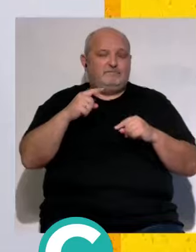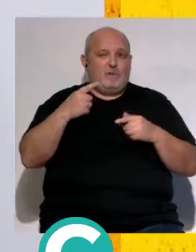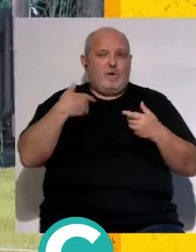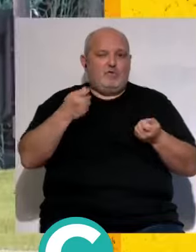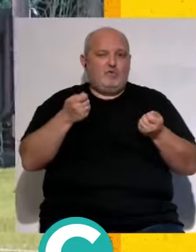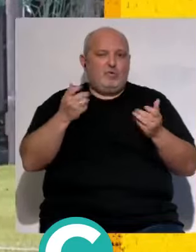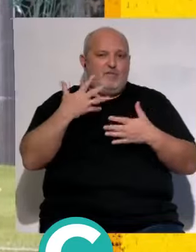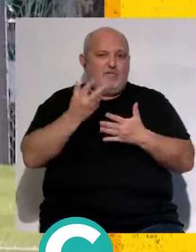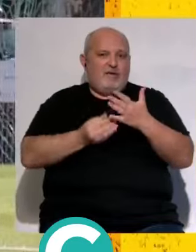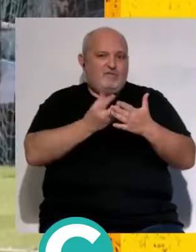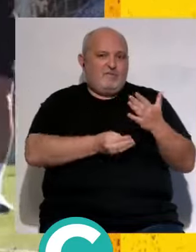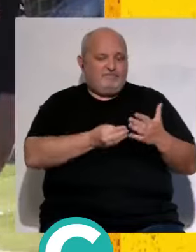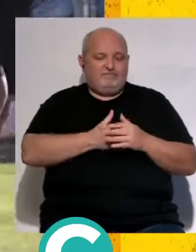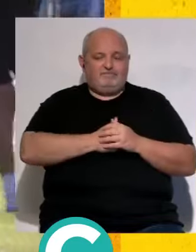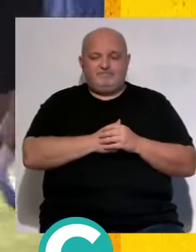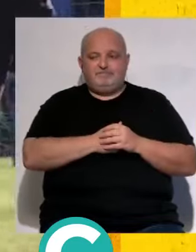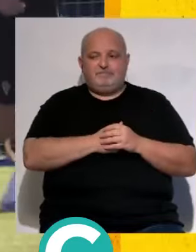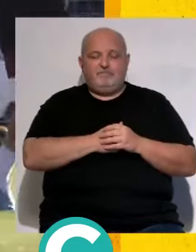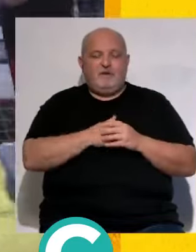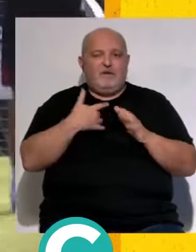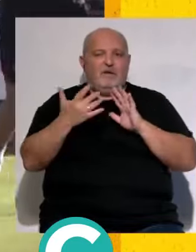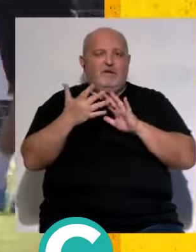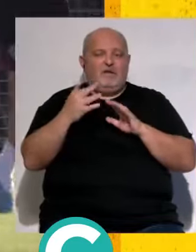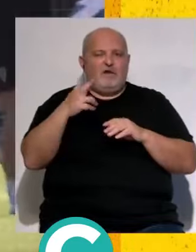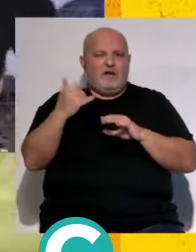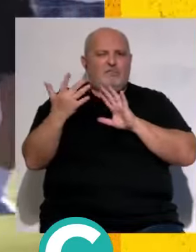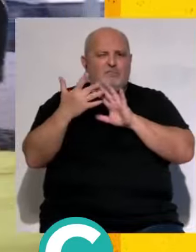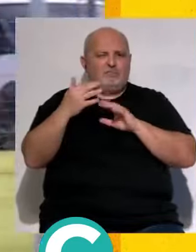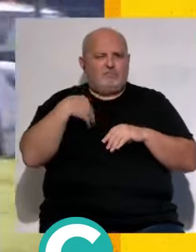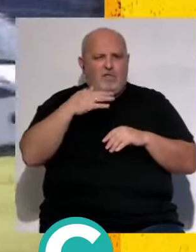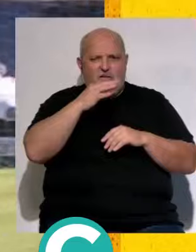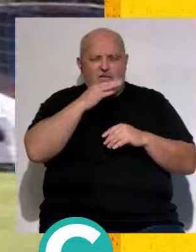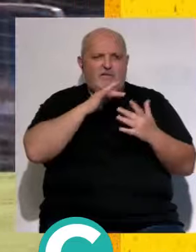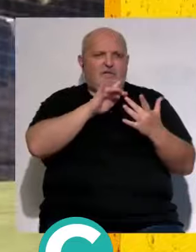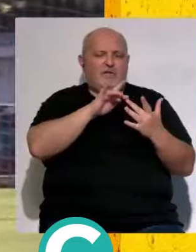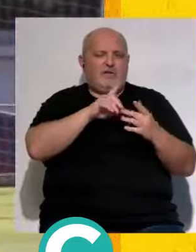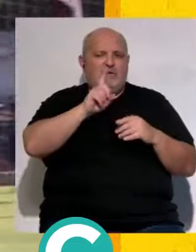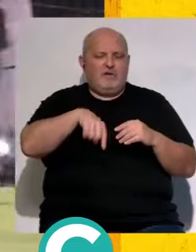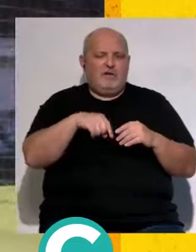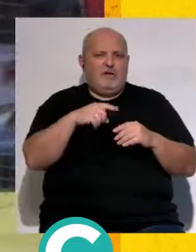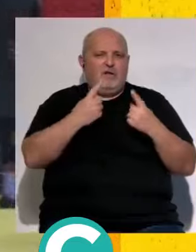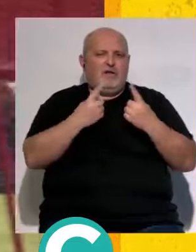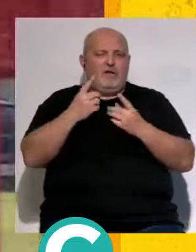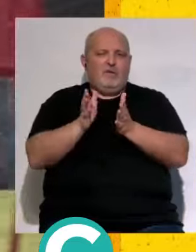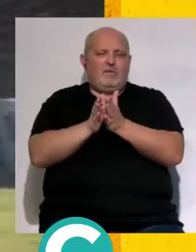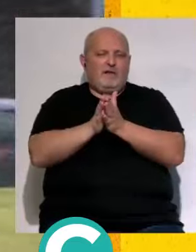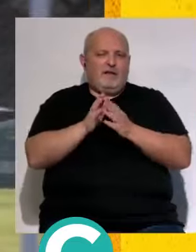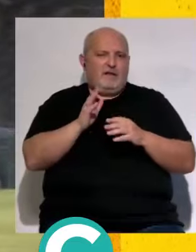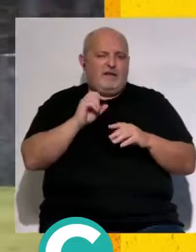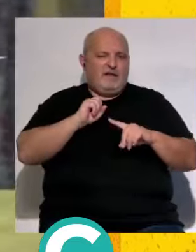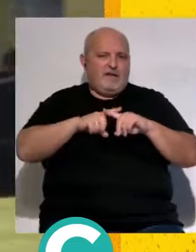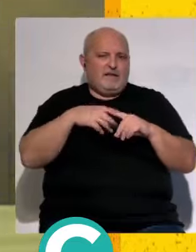lo que pasa eh tengo contacto con Fali todavía tengo algún contacto con con alguno de los compañeros que estaba